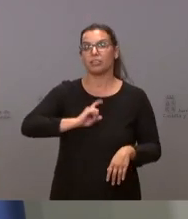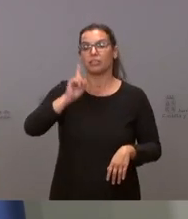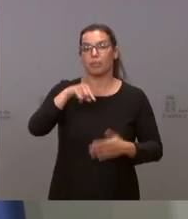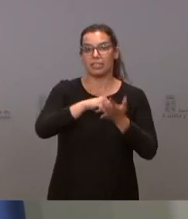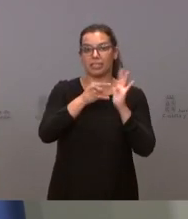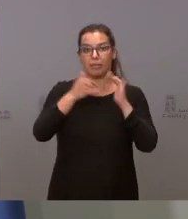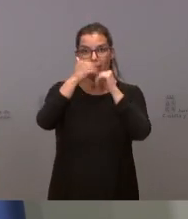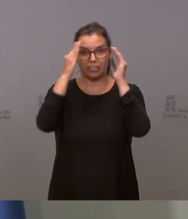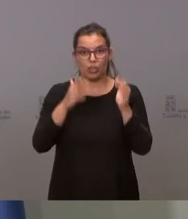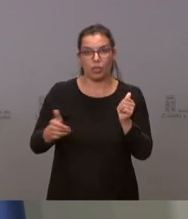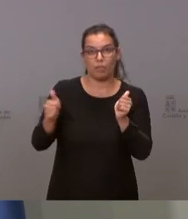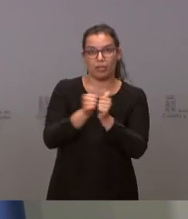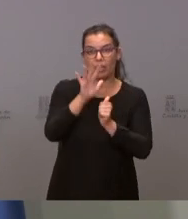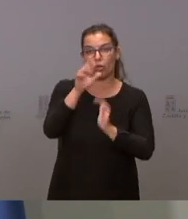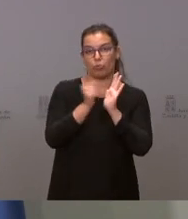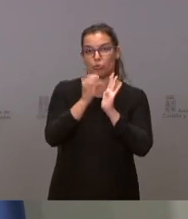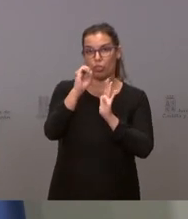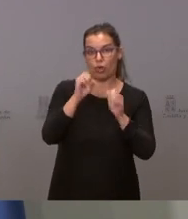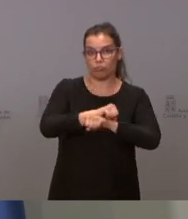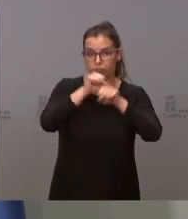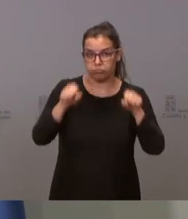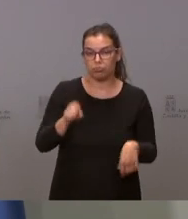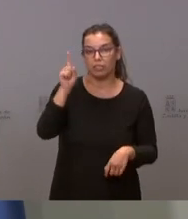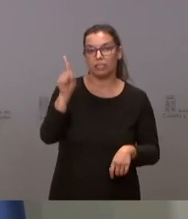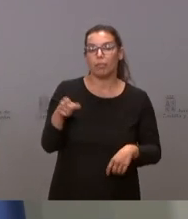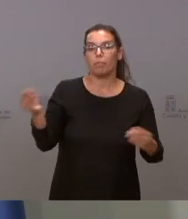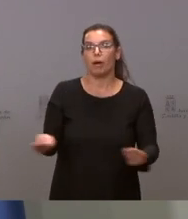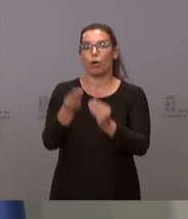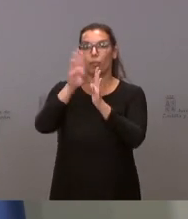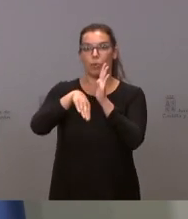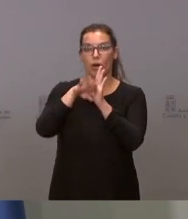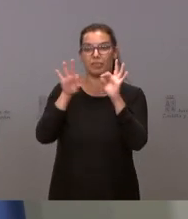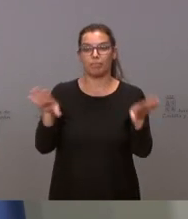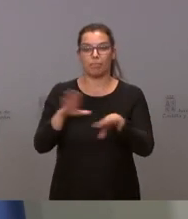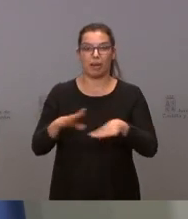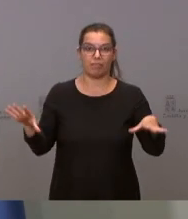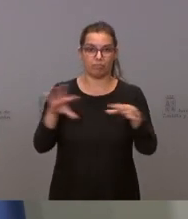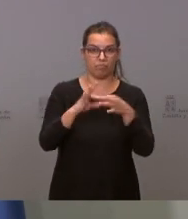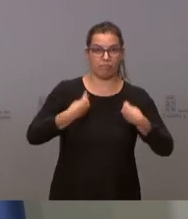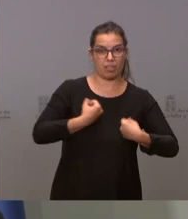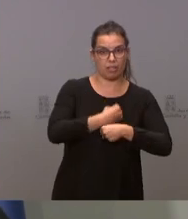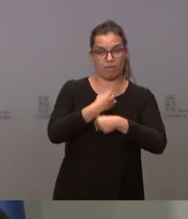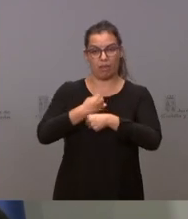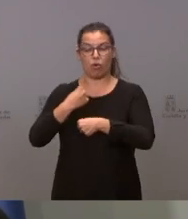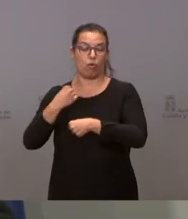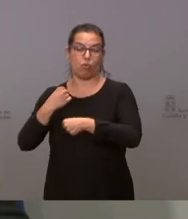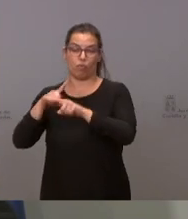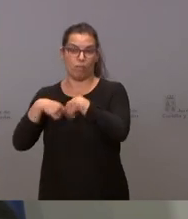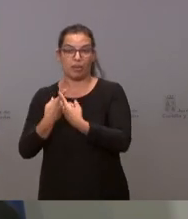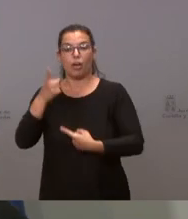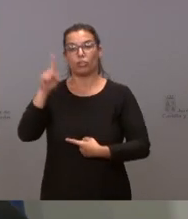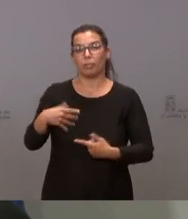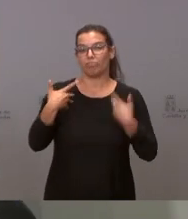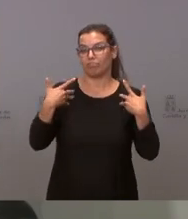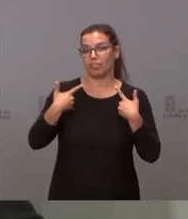atención a la dependencia 5.0, a mejoras en programas de la conciliación y a la atención de las víctimas de violencia en género y a la